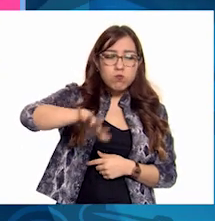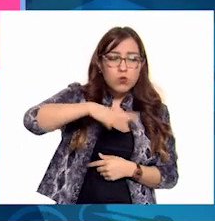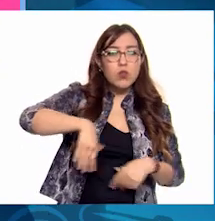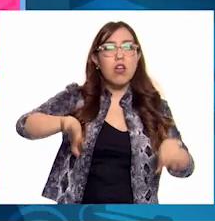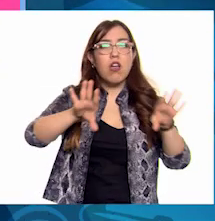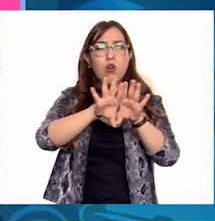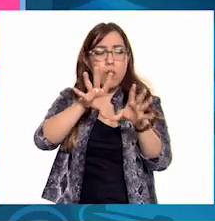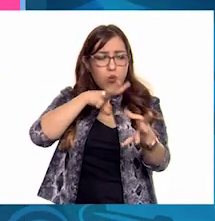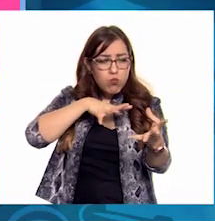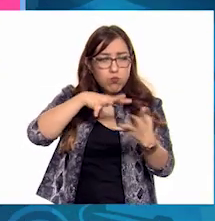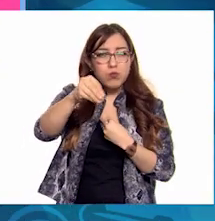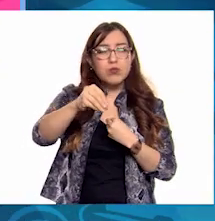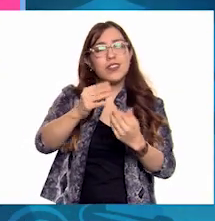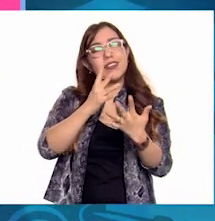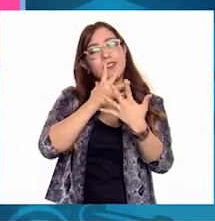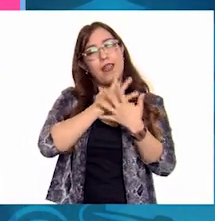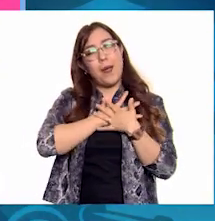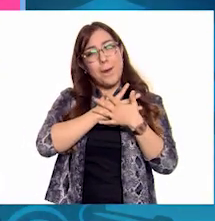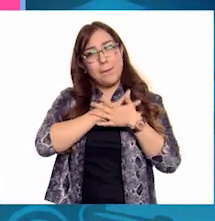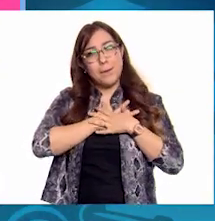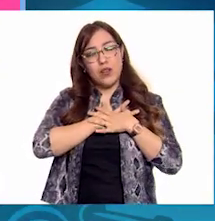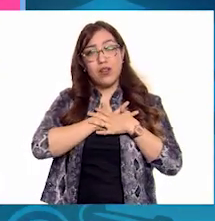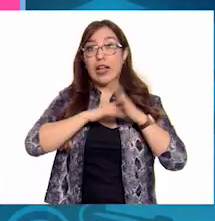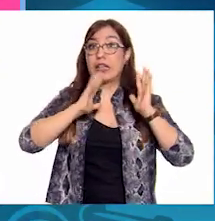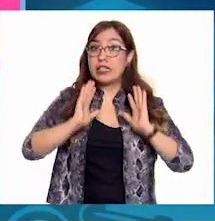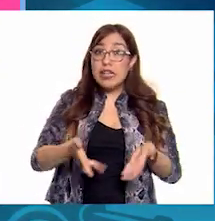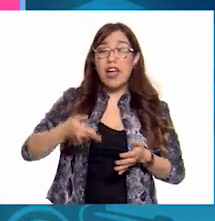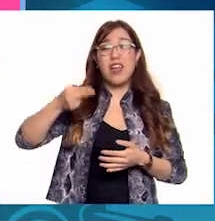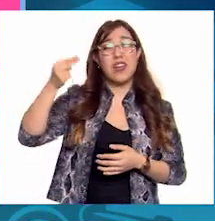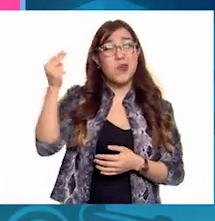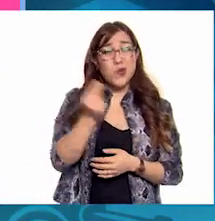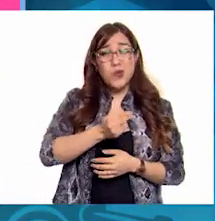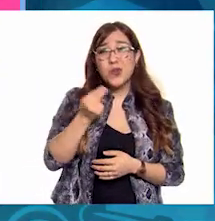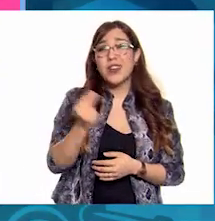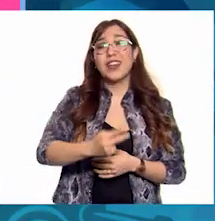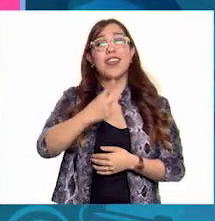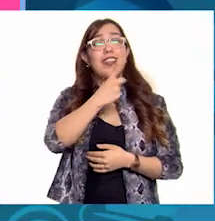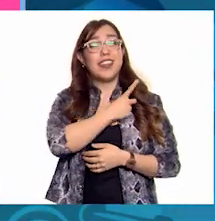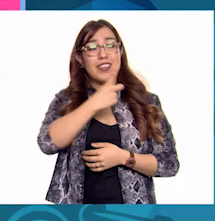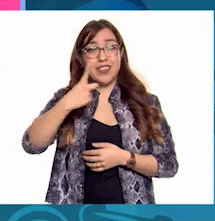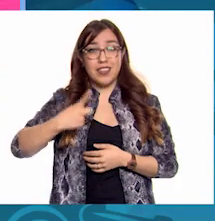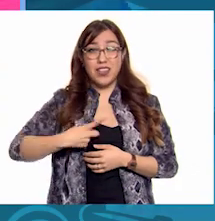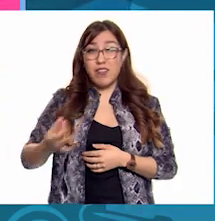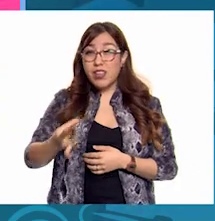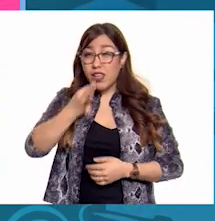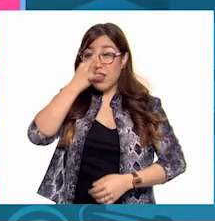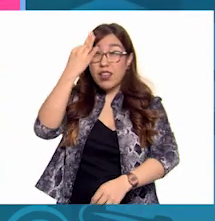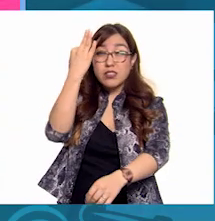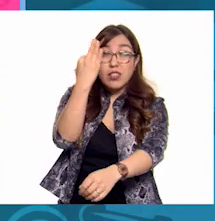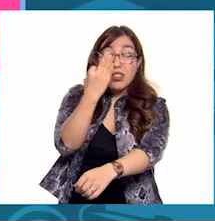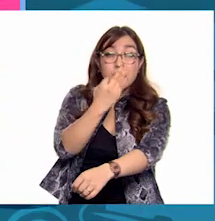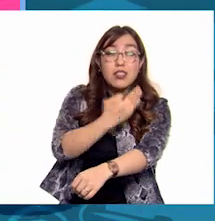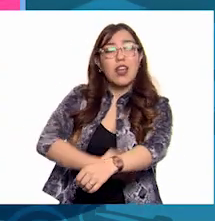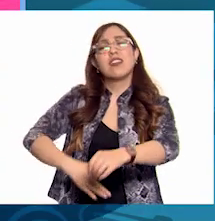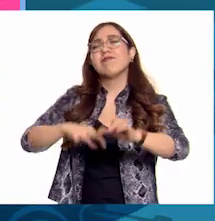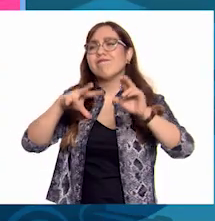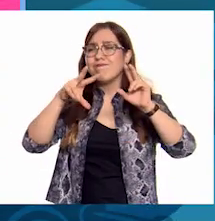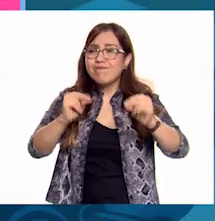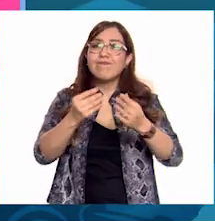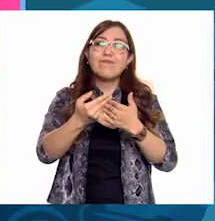Debemos hacer algo urgentemente, que se hace tarde No